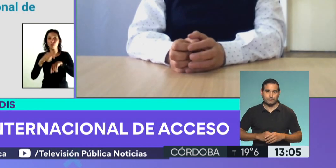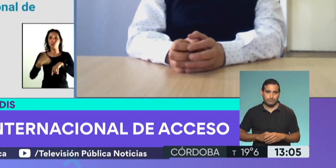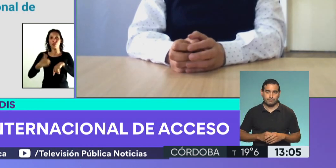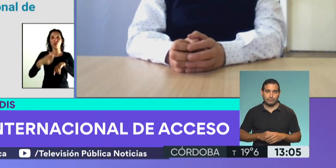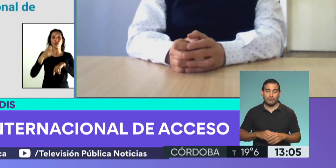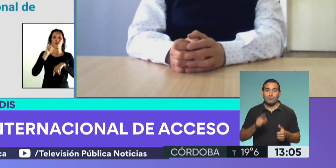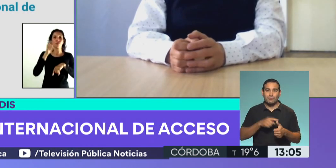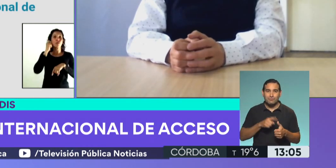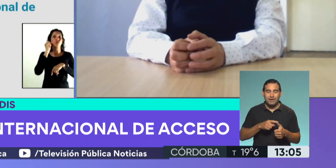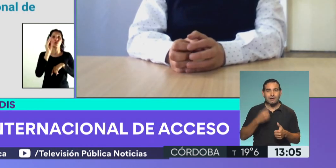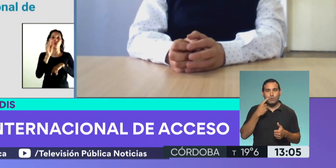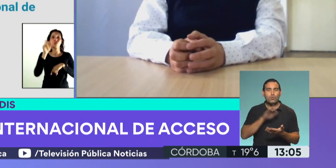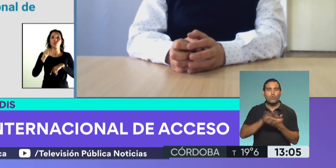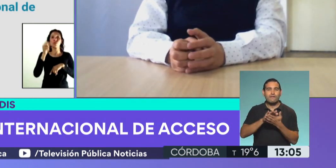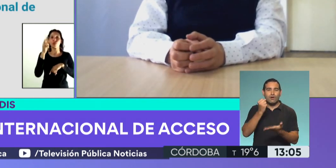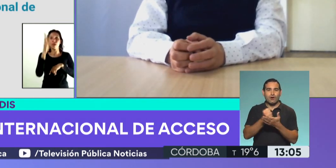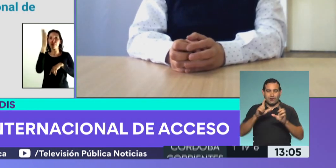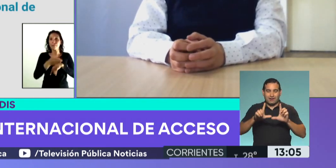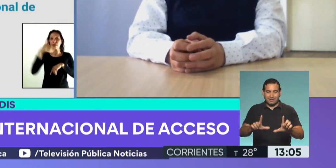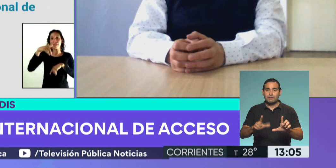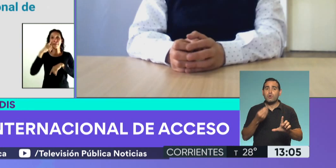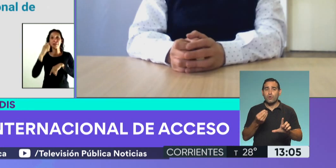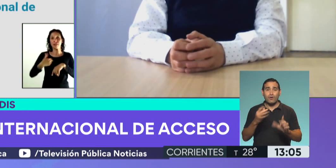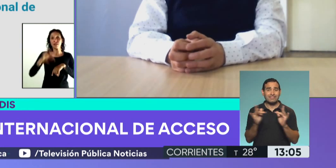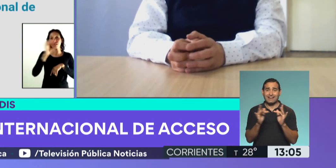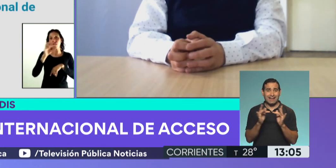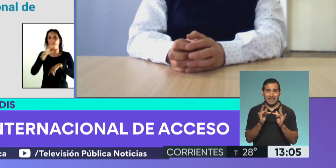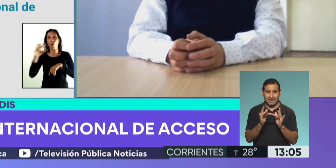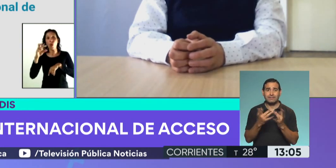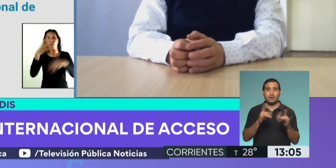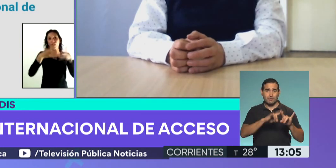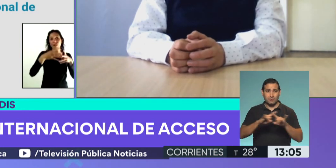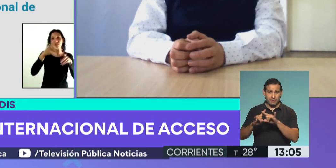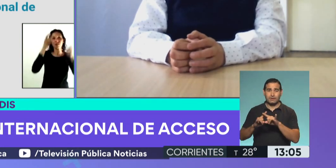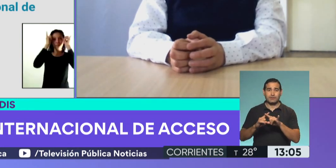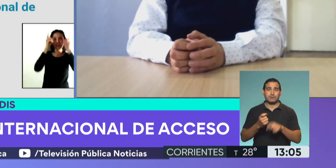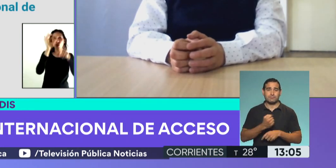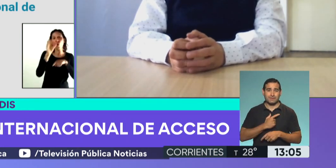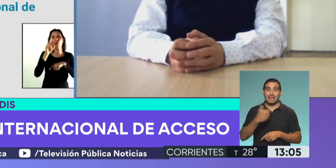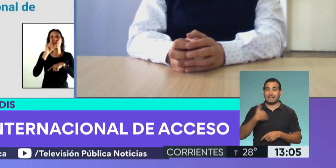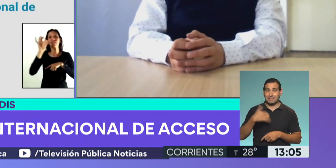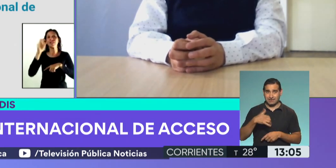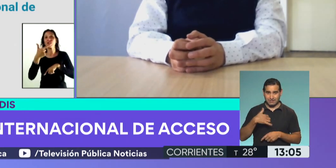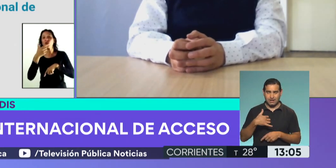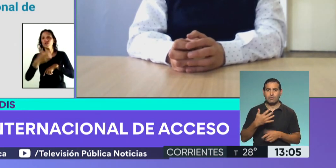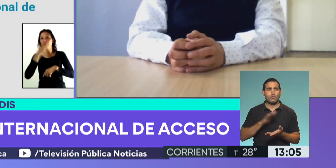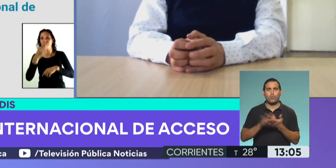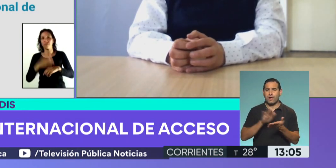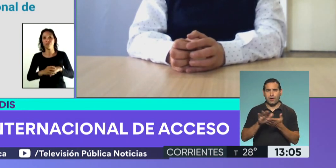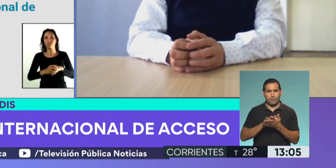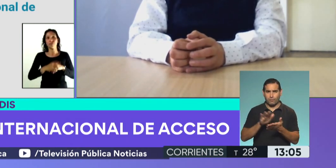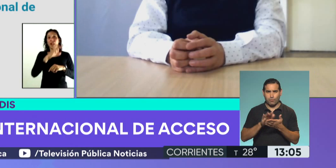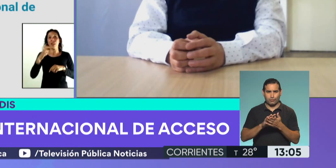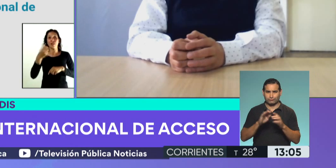Primero, generar un nuevo símbolo que se saca a través de Internet, a través de la plataforma Mi Argentina, un nuevo símbolo que